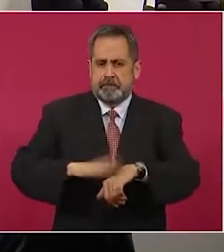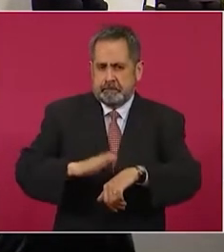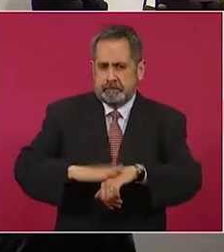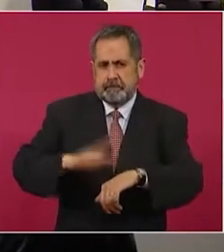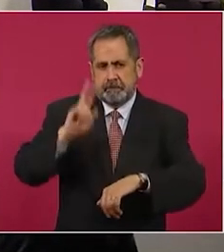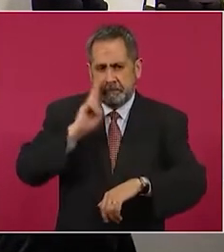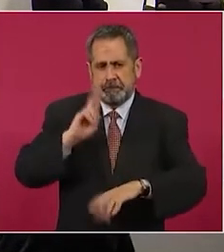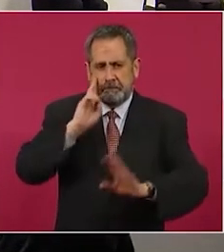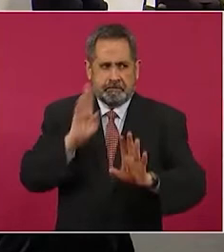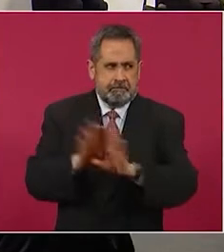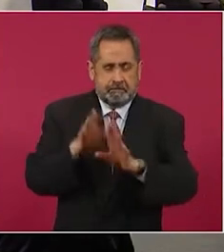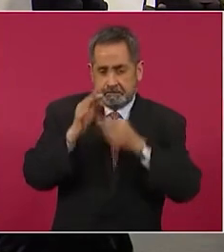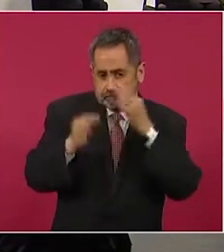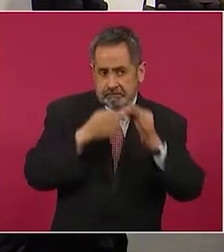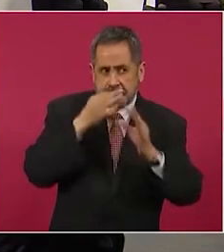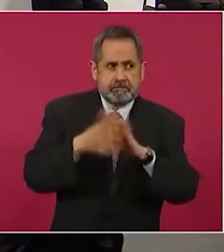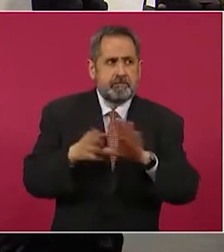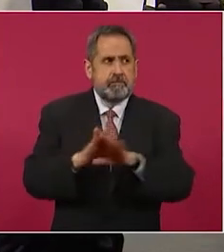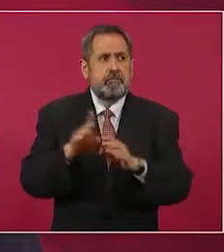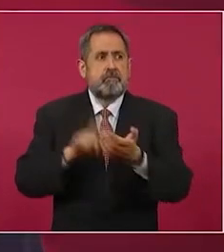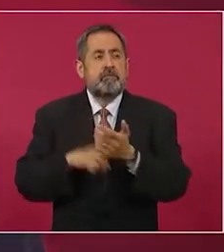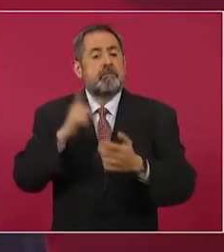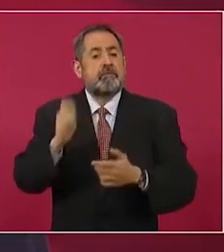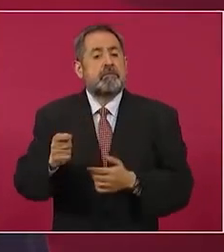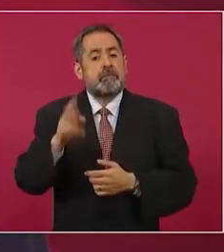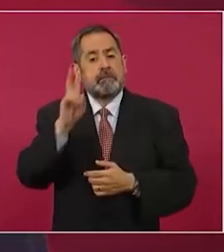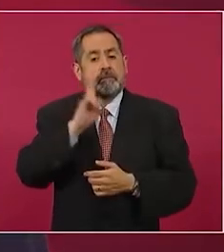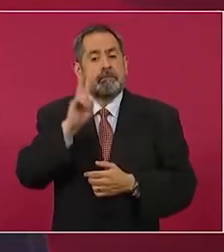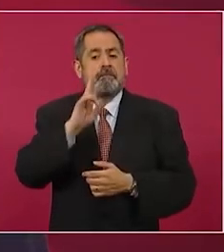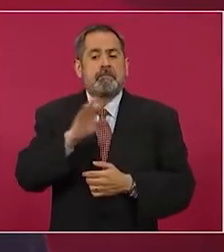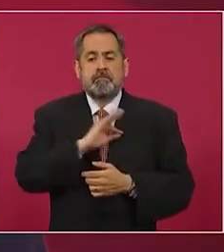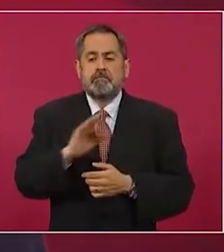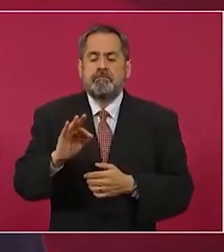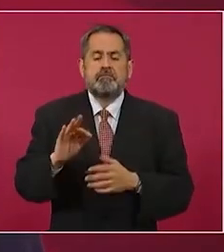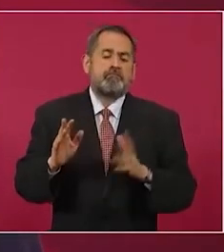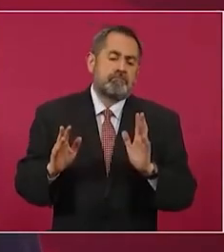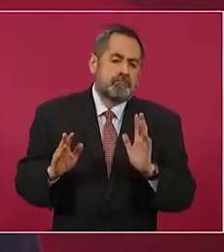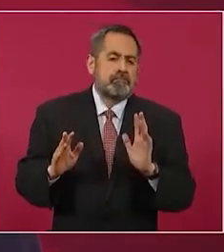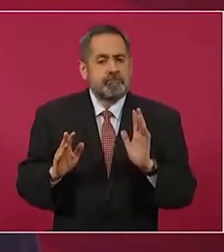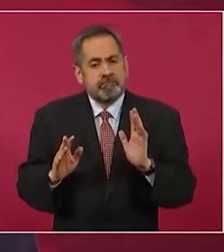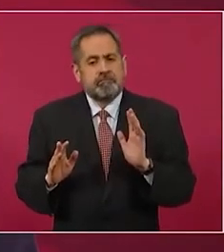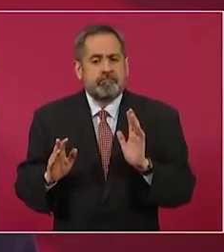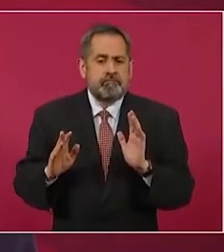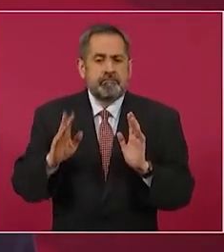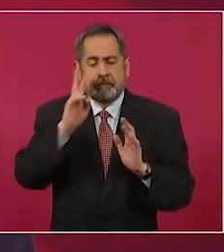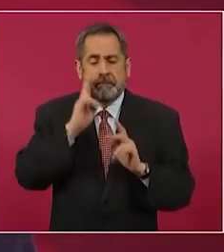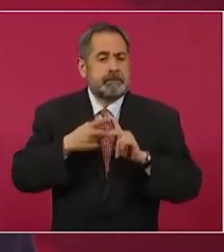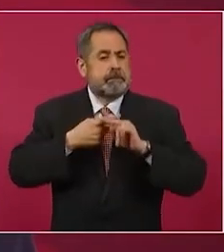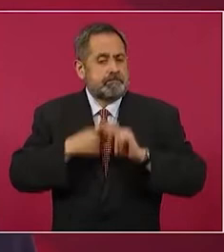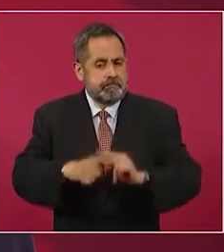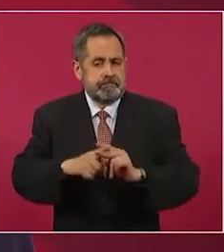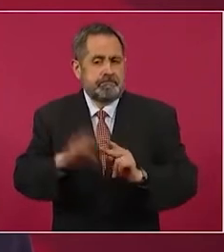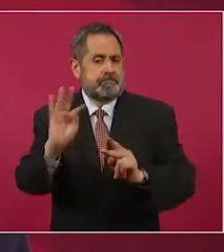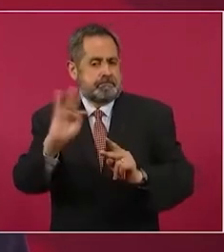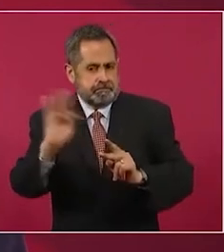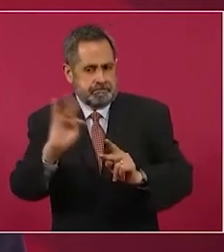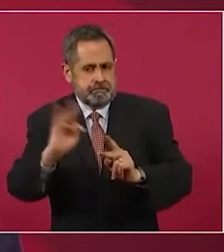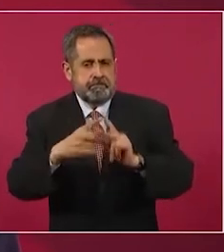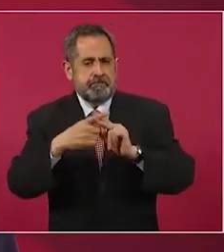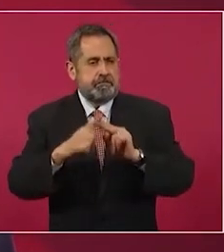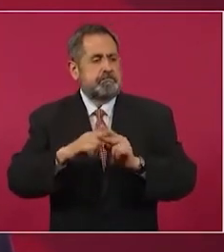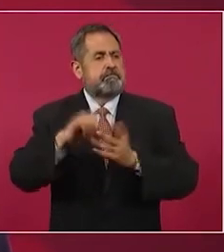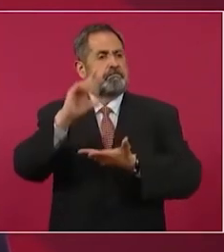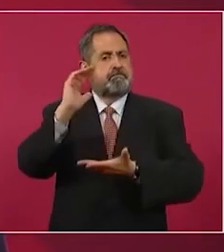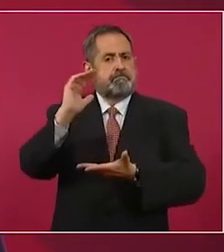lo informamos en tiempo real, pero de mantenerse ya podría ser el inicio de un cambio en la